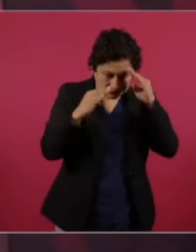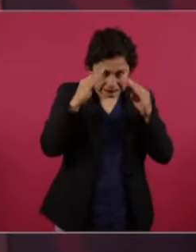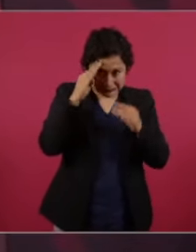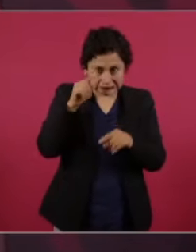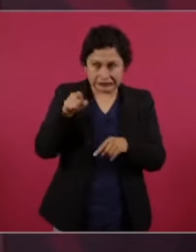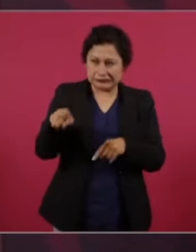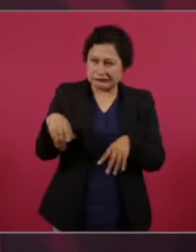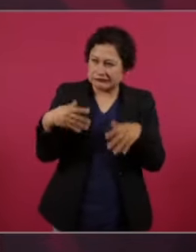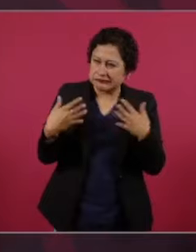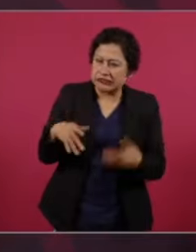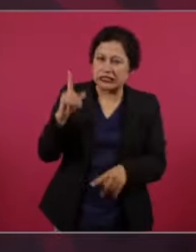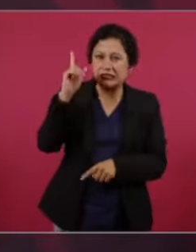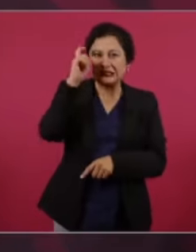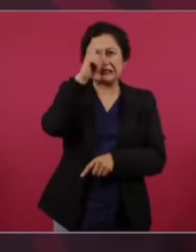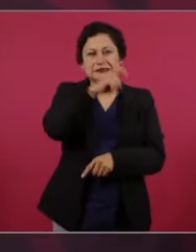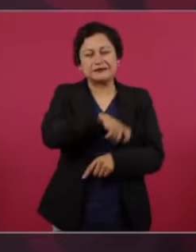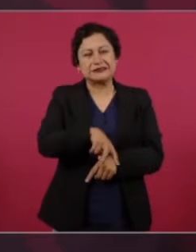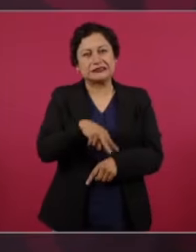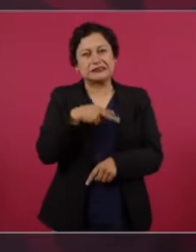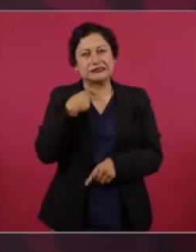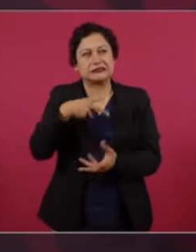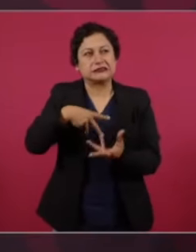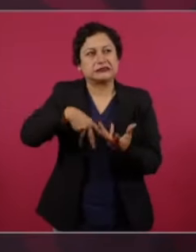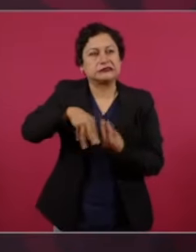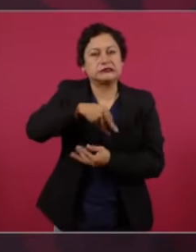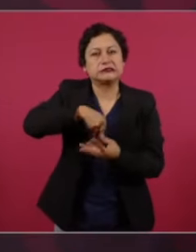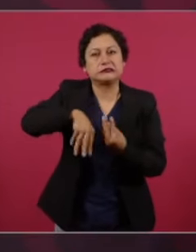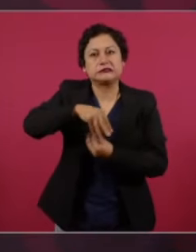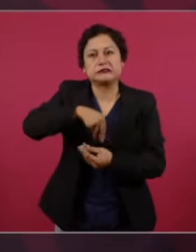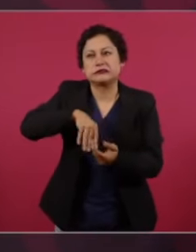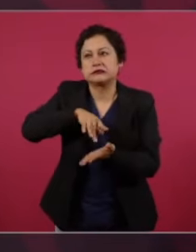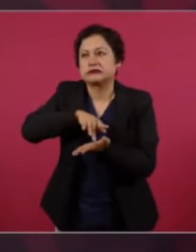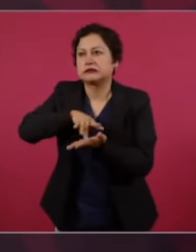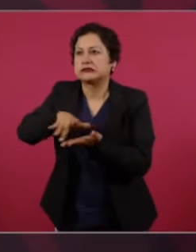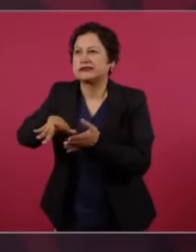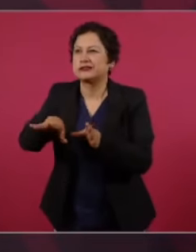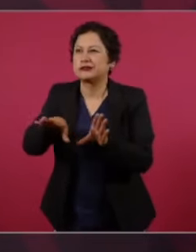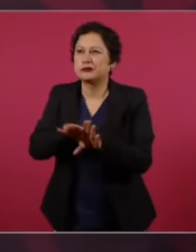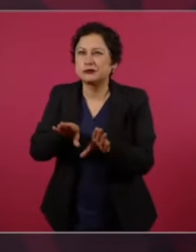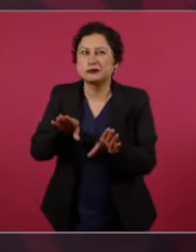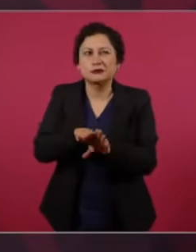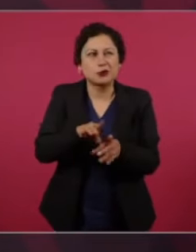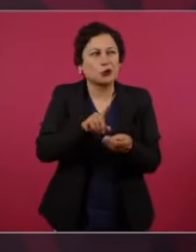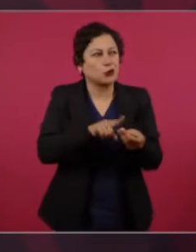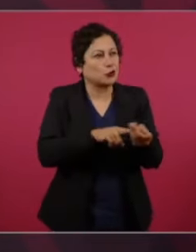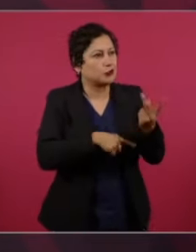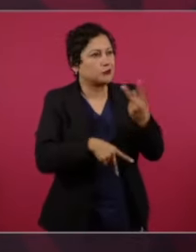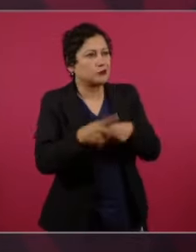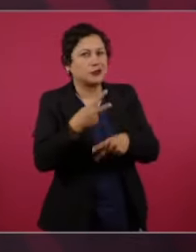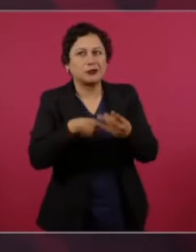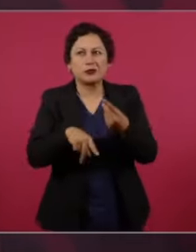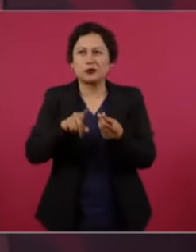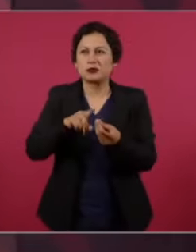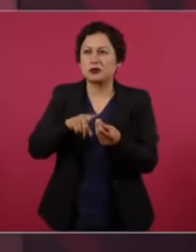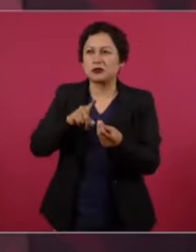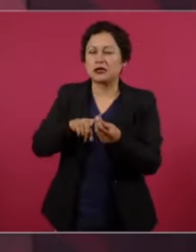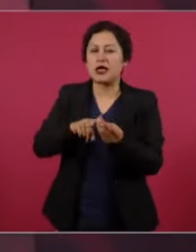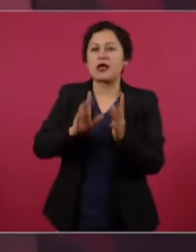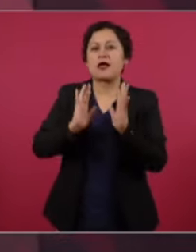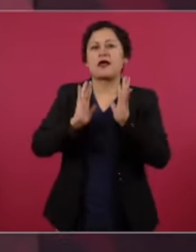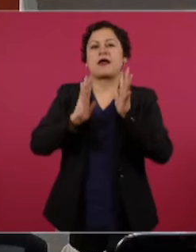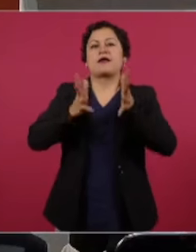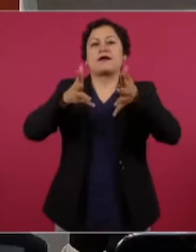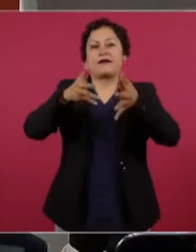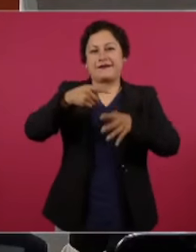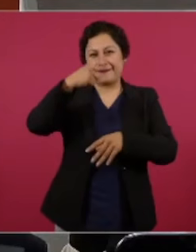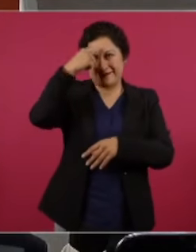de dónde íbamos a obtener los recursos, pero ya salió de que ya